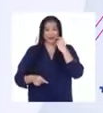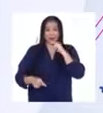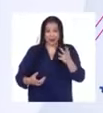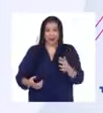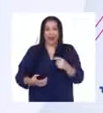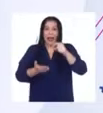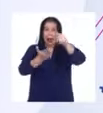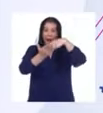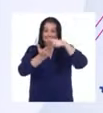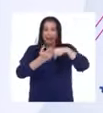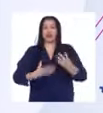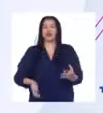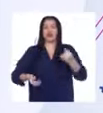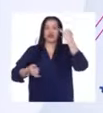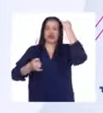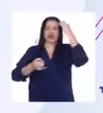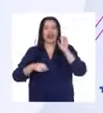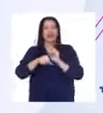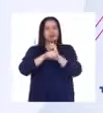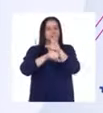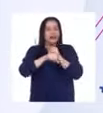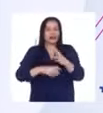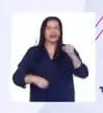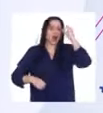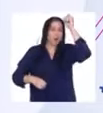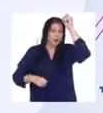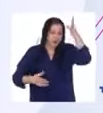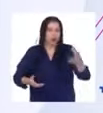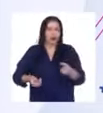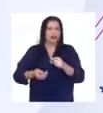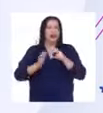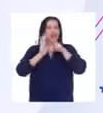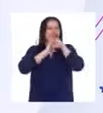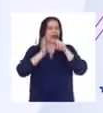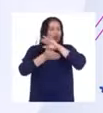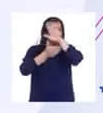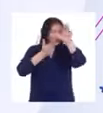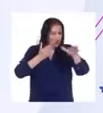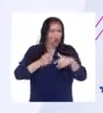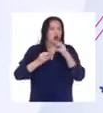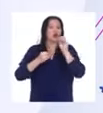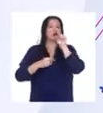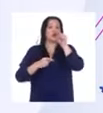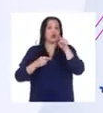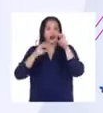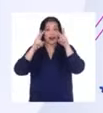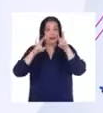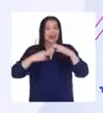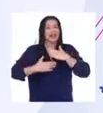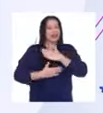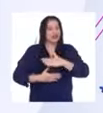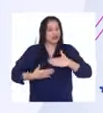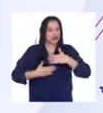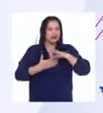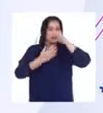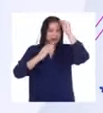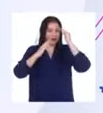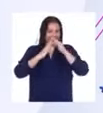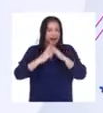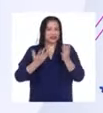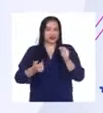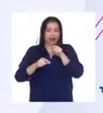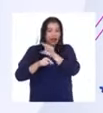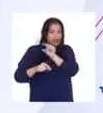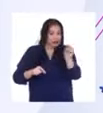Envíanos tus comentarios, sugerencias, audios y videos de cómo disfrutas el programa con tu familia a los contactos que